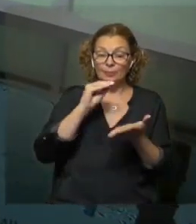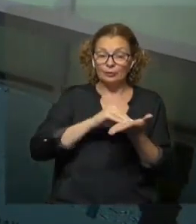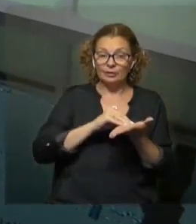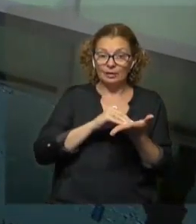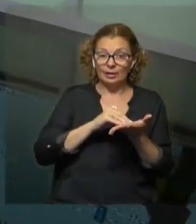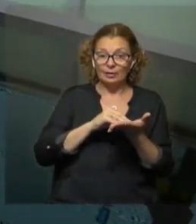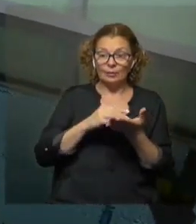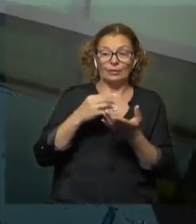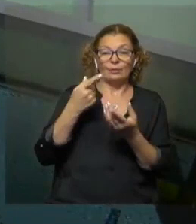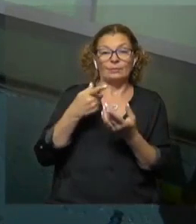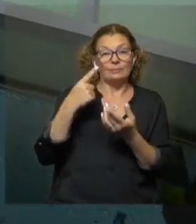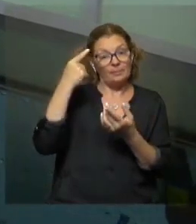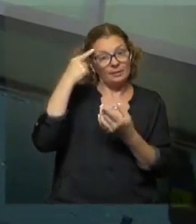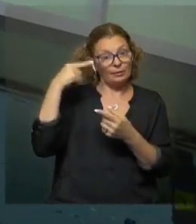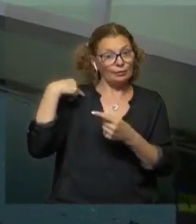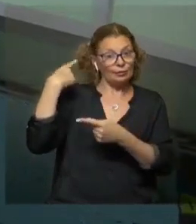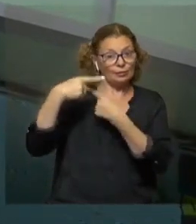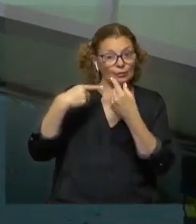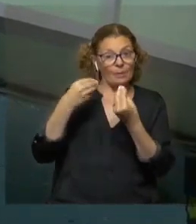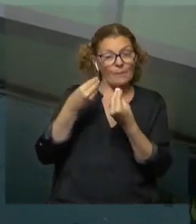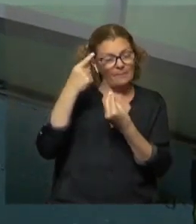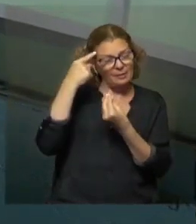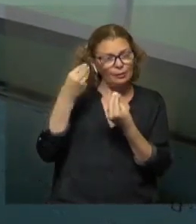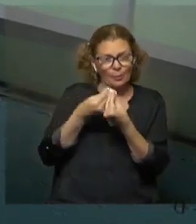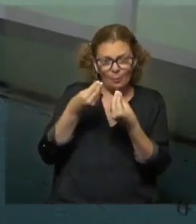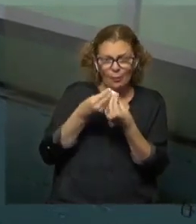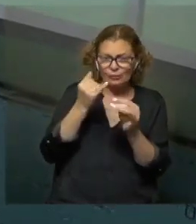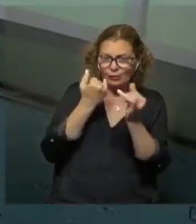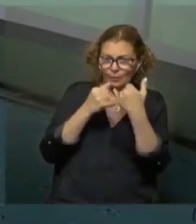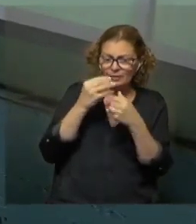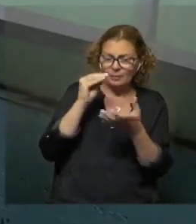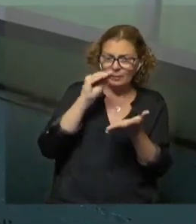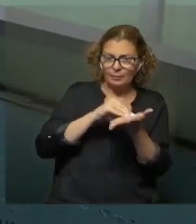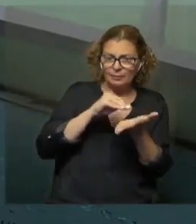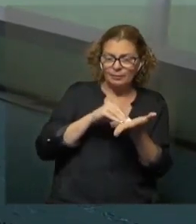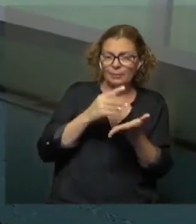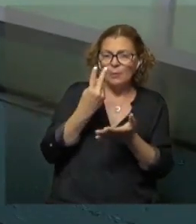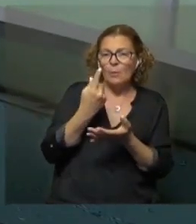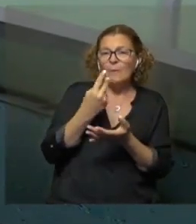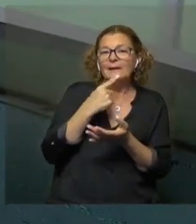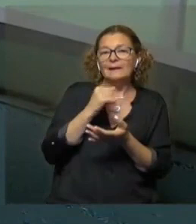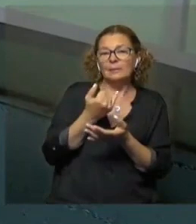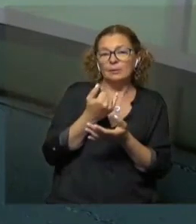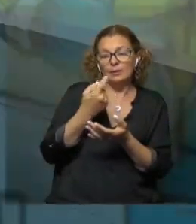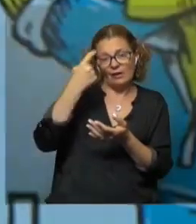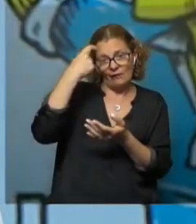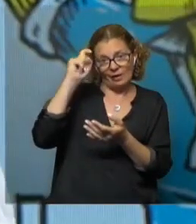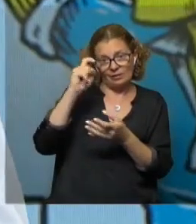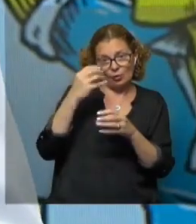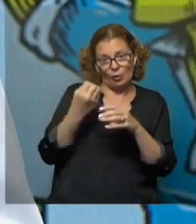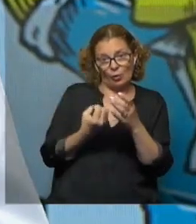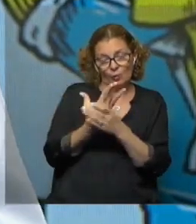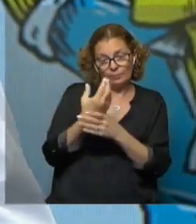toda tu trayectoria tenías como mucha información que se podría volcar. Te puedo poner un par de ejemplos. Uno, tengo inventos uruguayos.